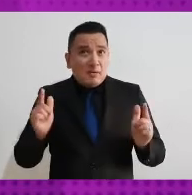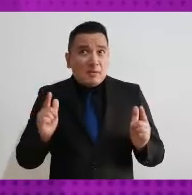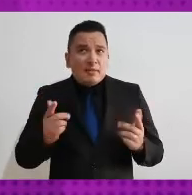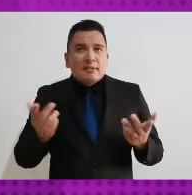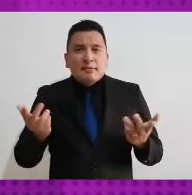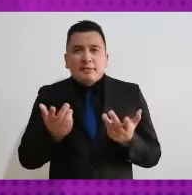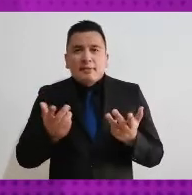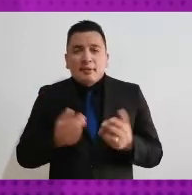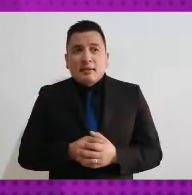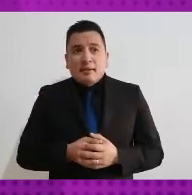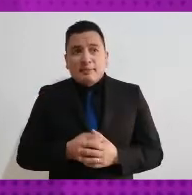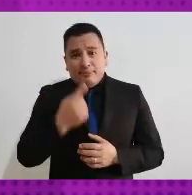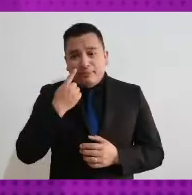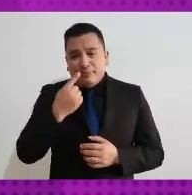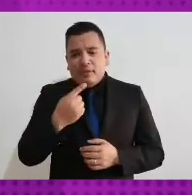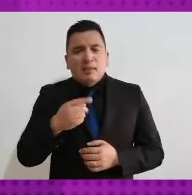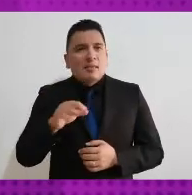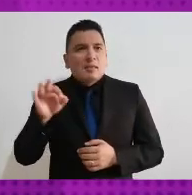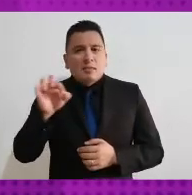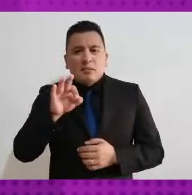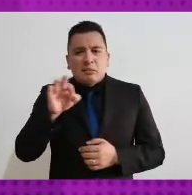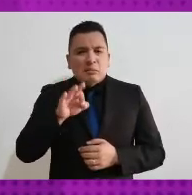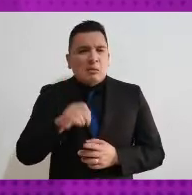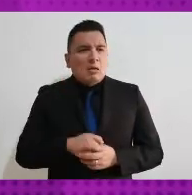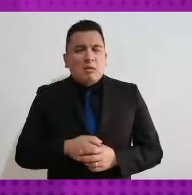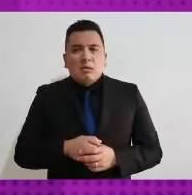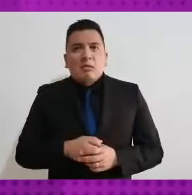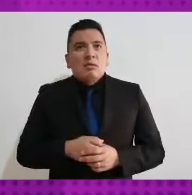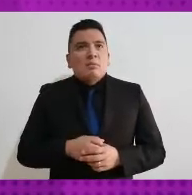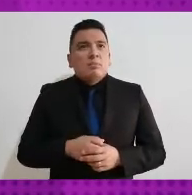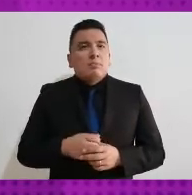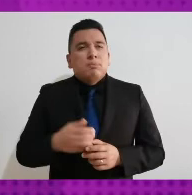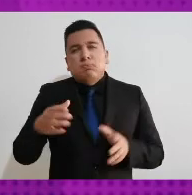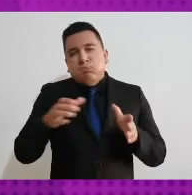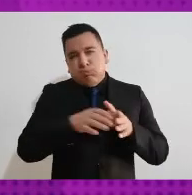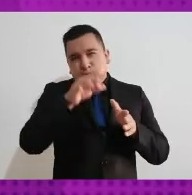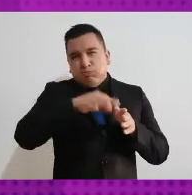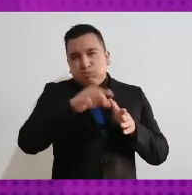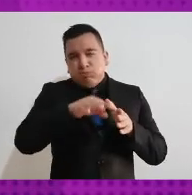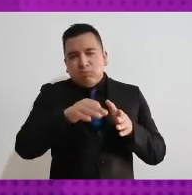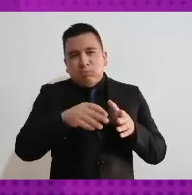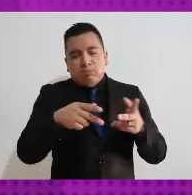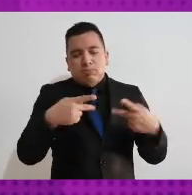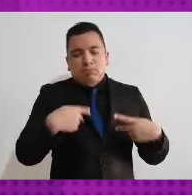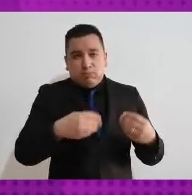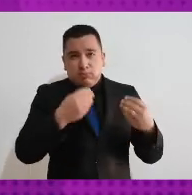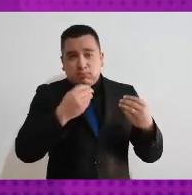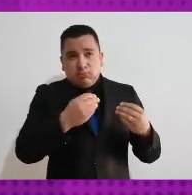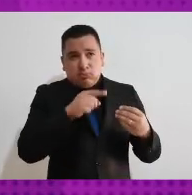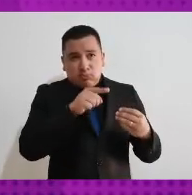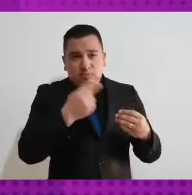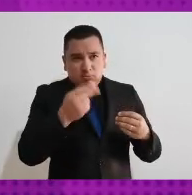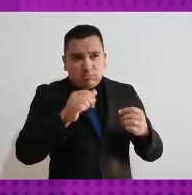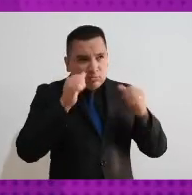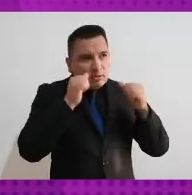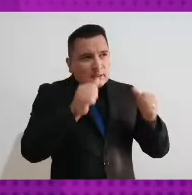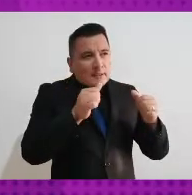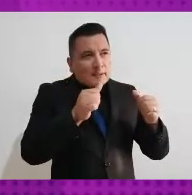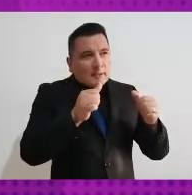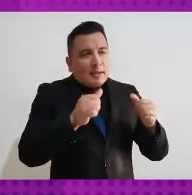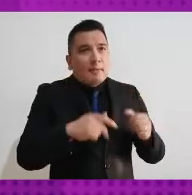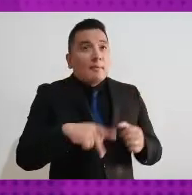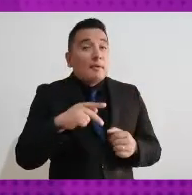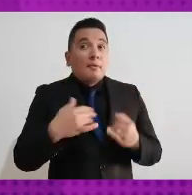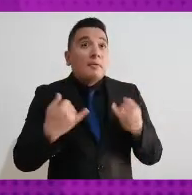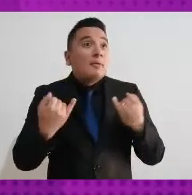cierto se siguen los mandatos de la mayoría lo que también es cierto es que se sigue escuchando la voz de las minorías